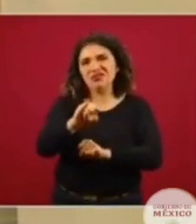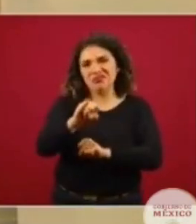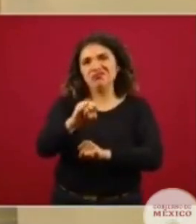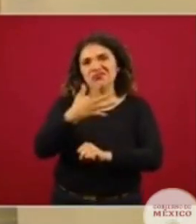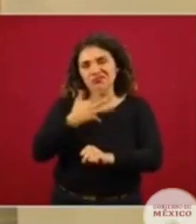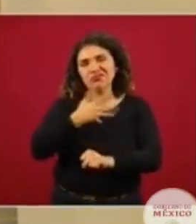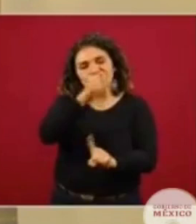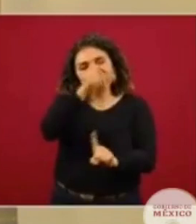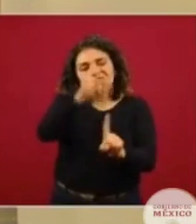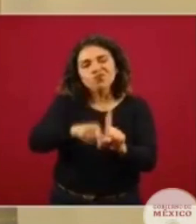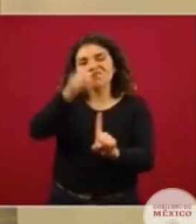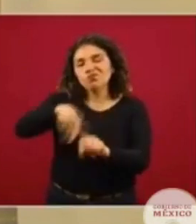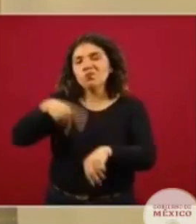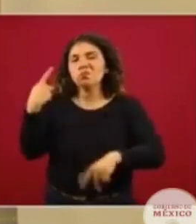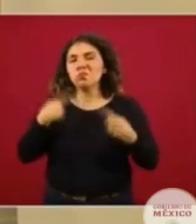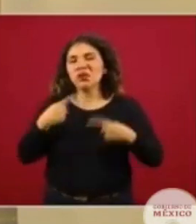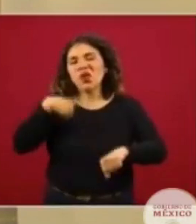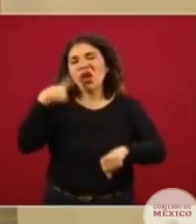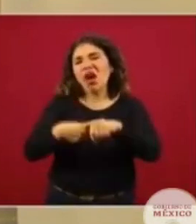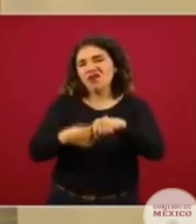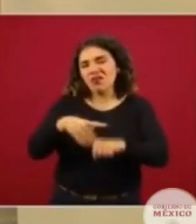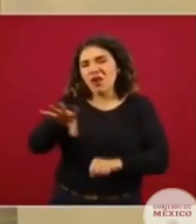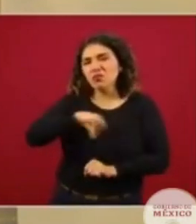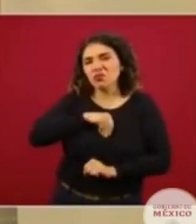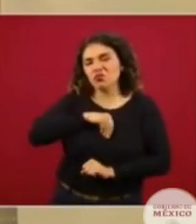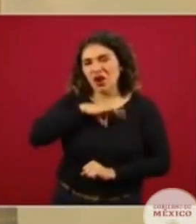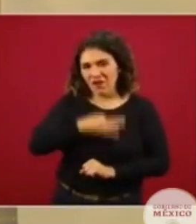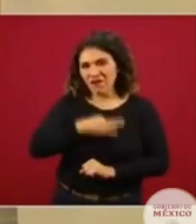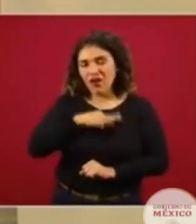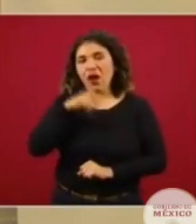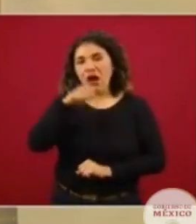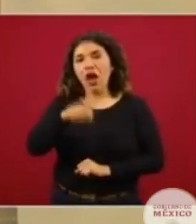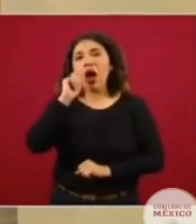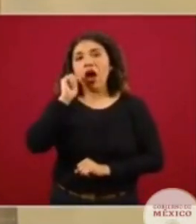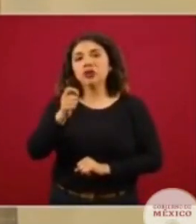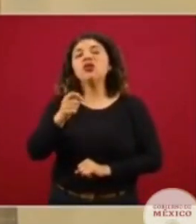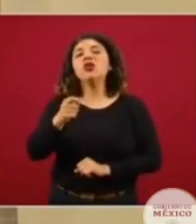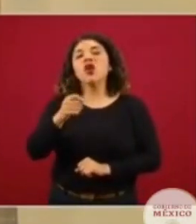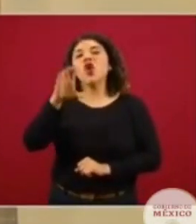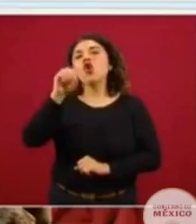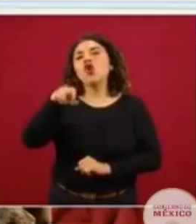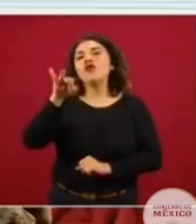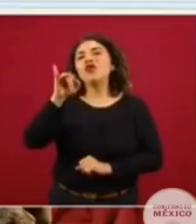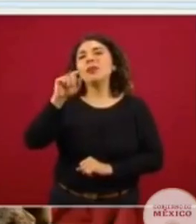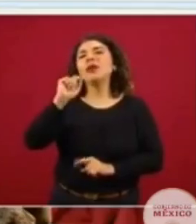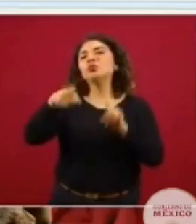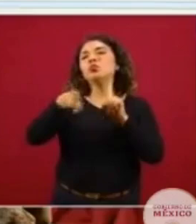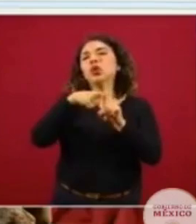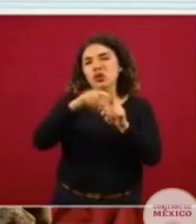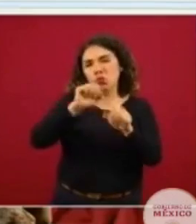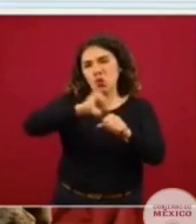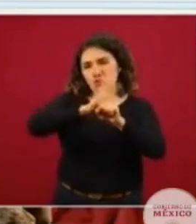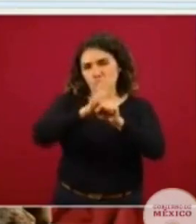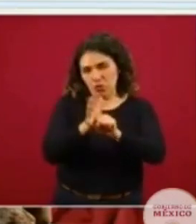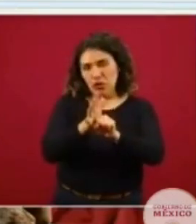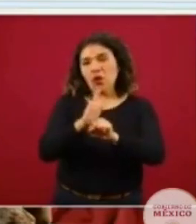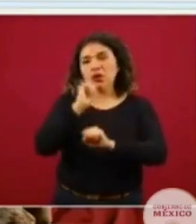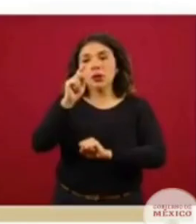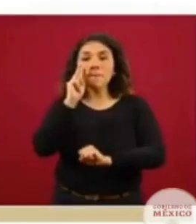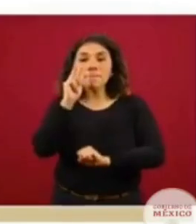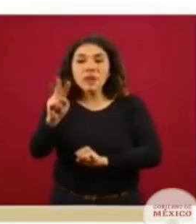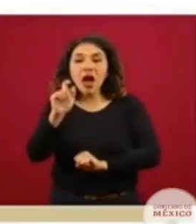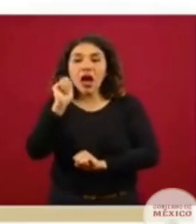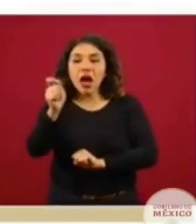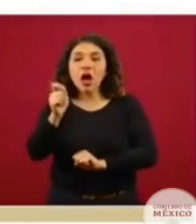identificó la presencia de virus SARS-CoV-2 en su muestra, por lo tanto son los casos confirmados de COVID-19 y estamos